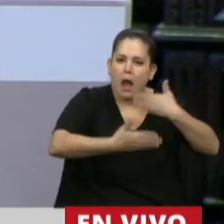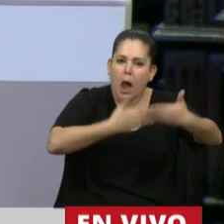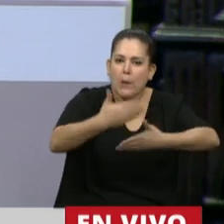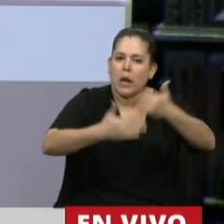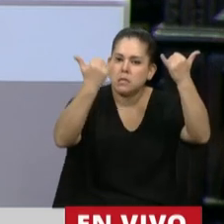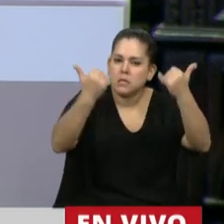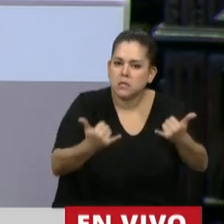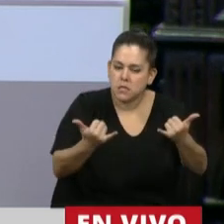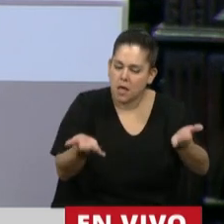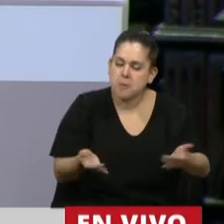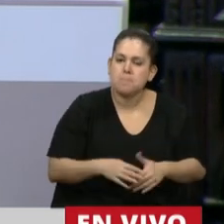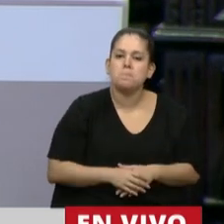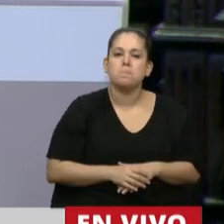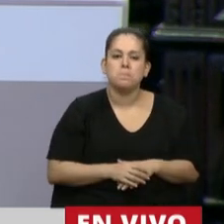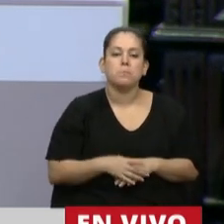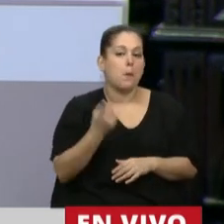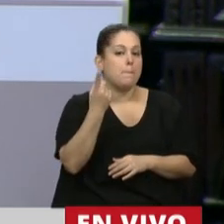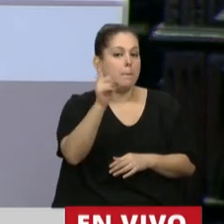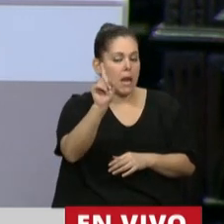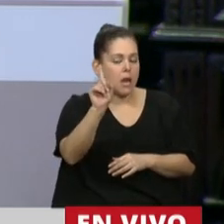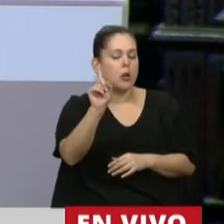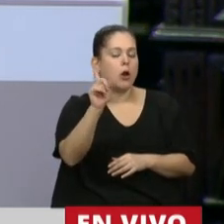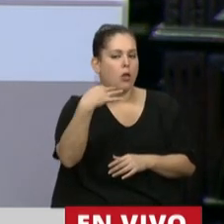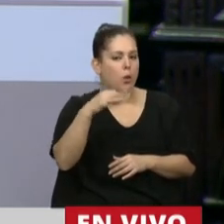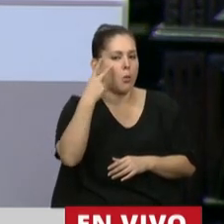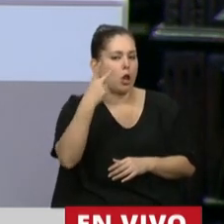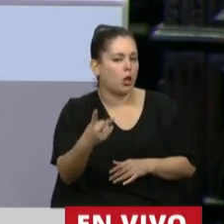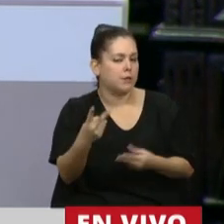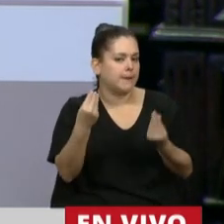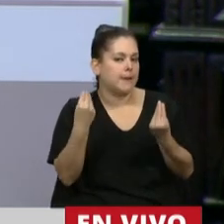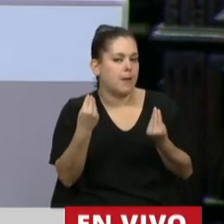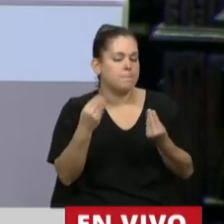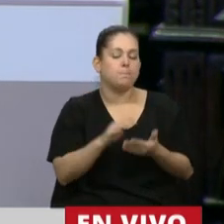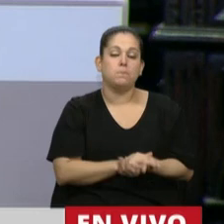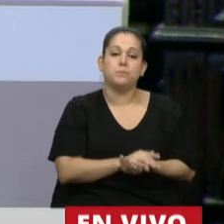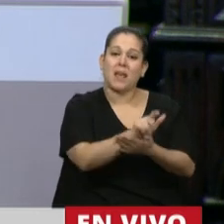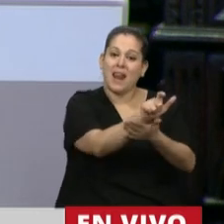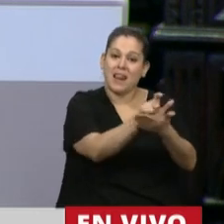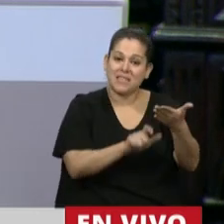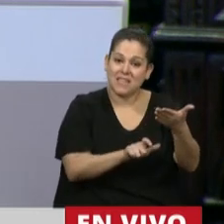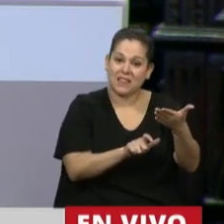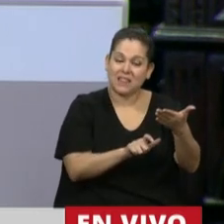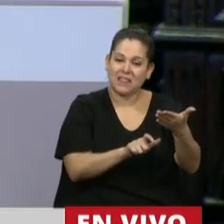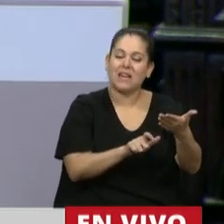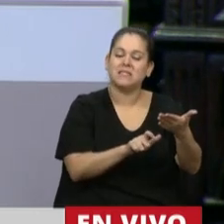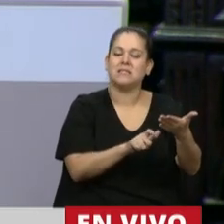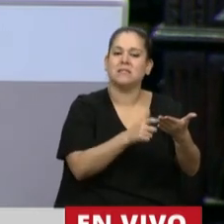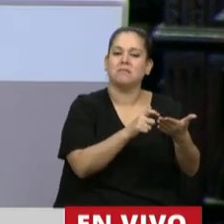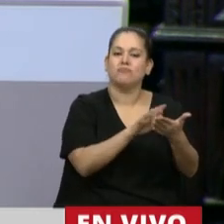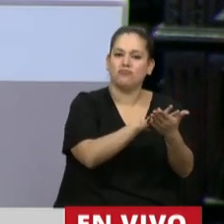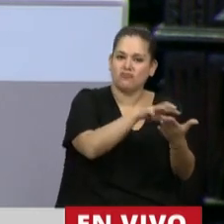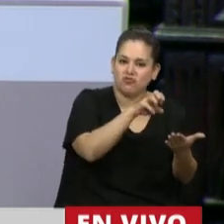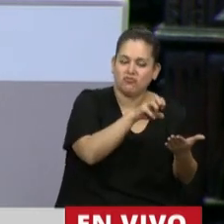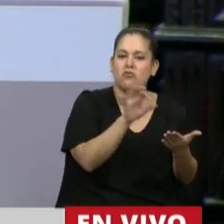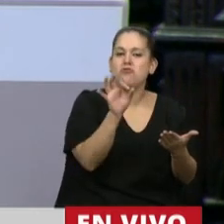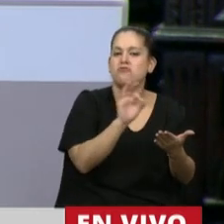no podemos dejar de destacar que hablar de recetas electrónicas o de utilizar